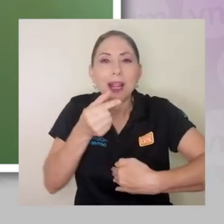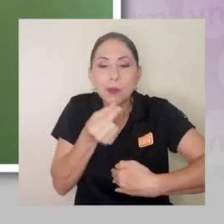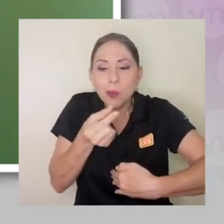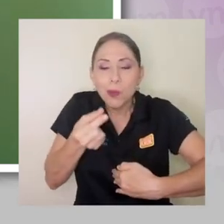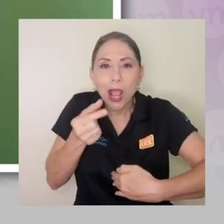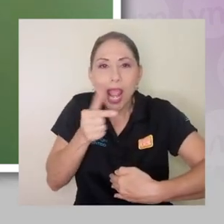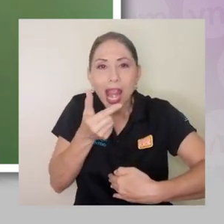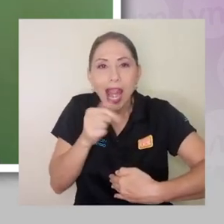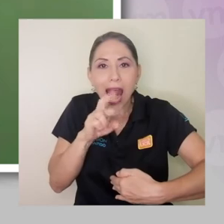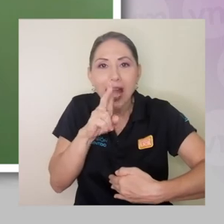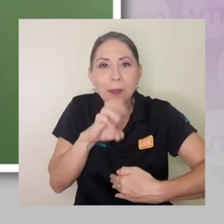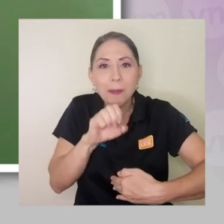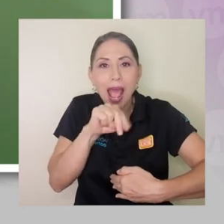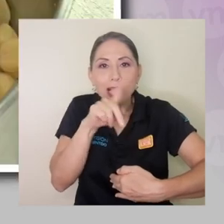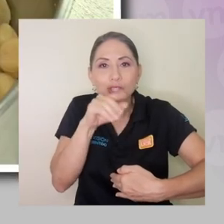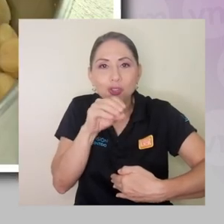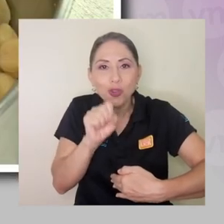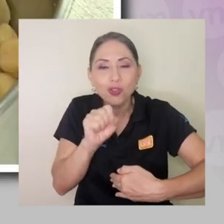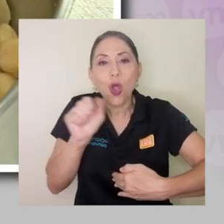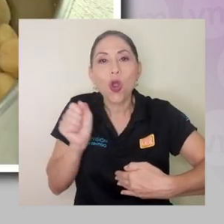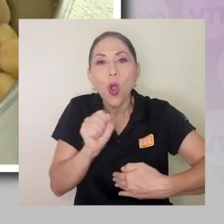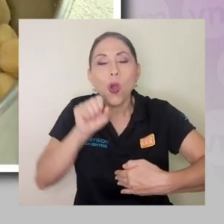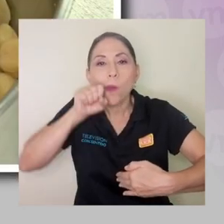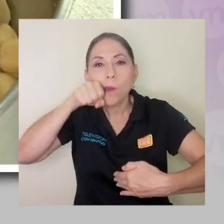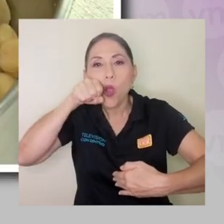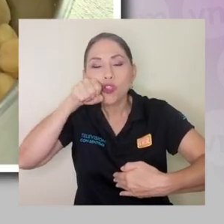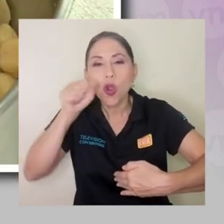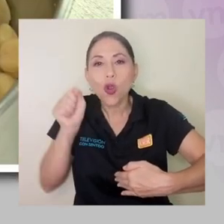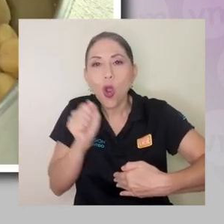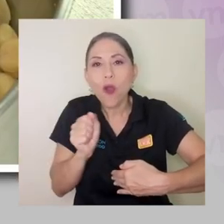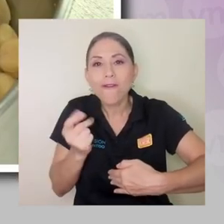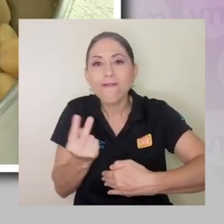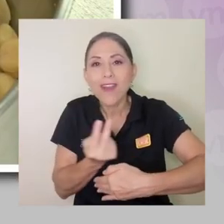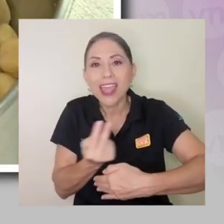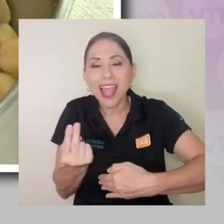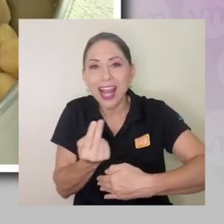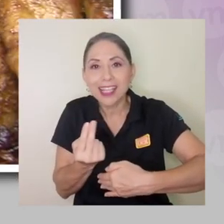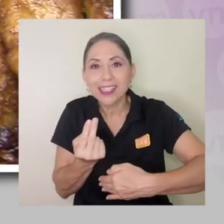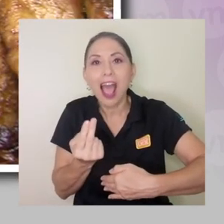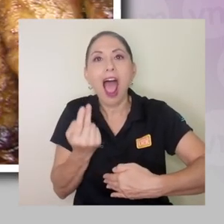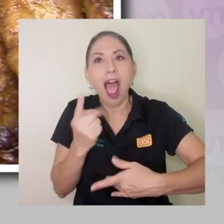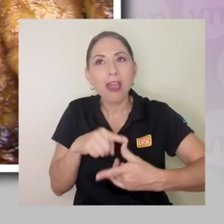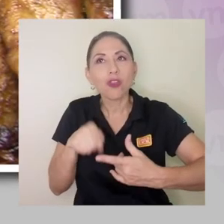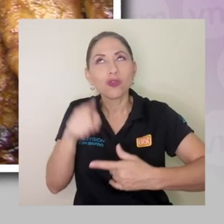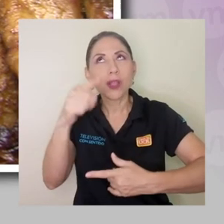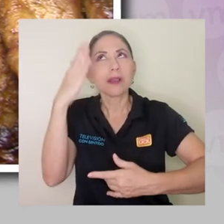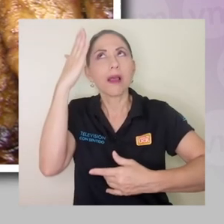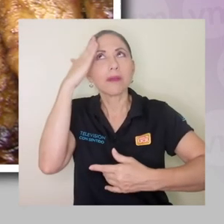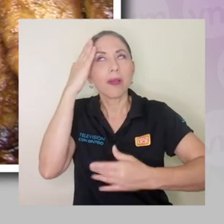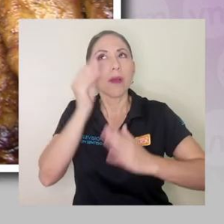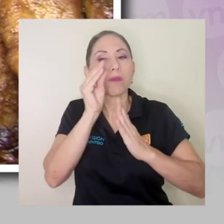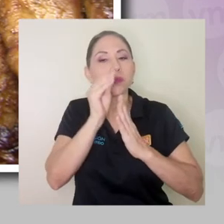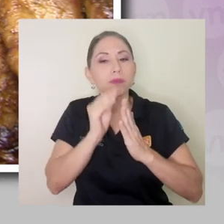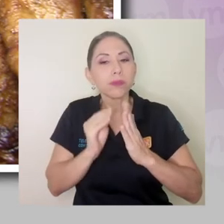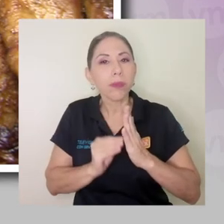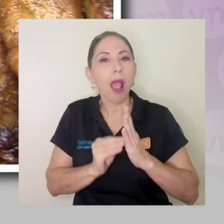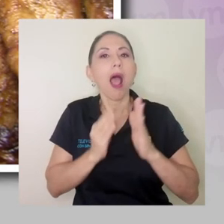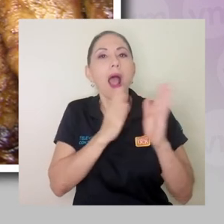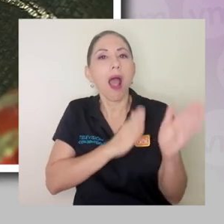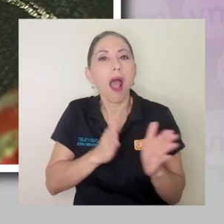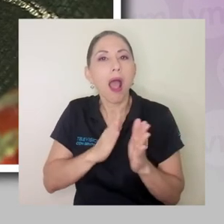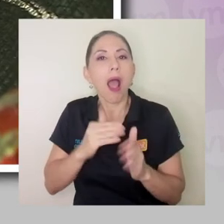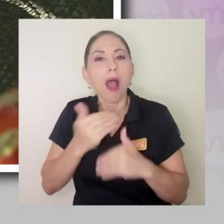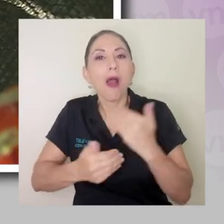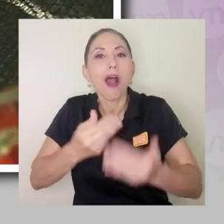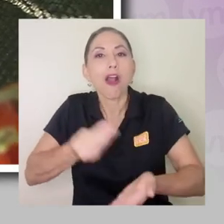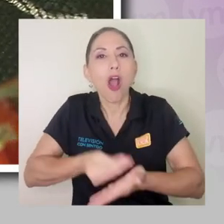unos garbanzos con pollo con vegetales y entonces a usted eso le ayuda un poco a estructurar una lista de